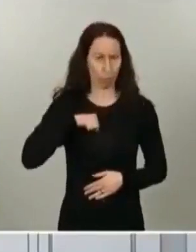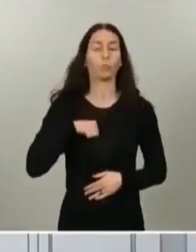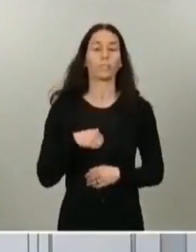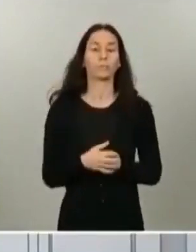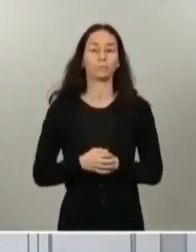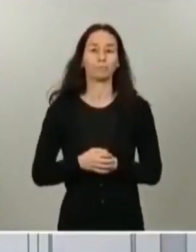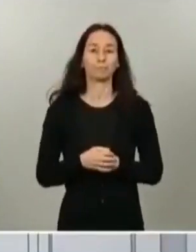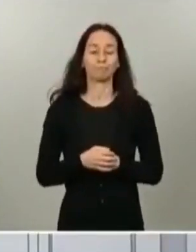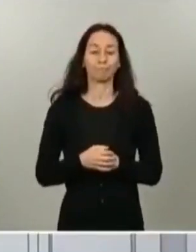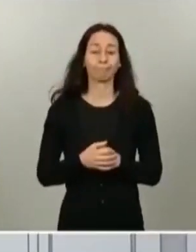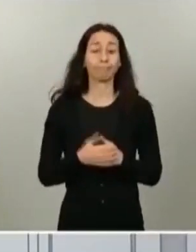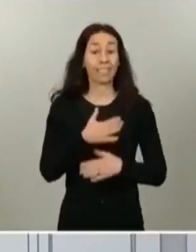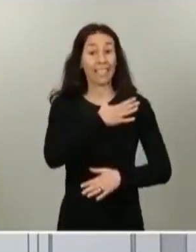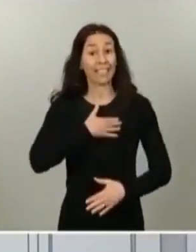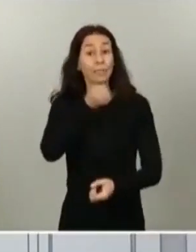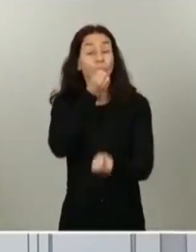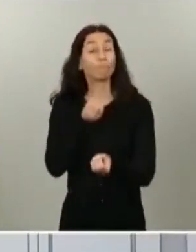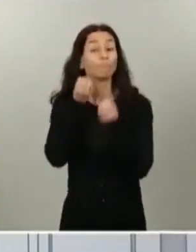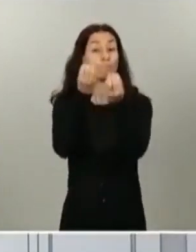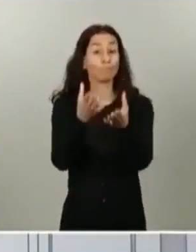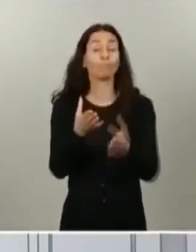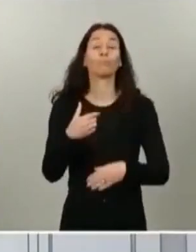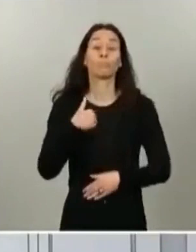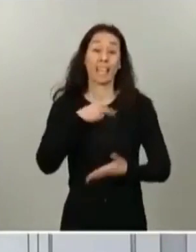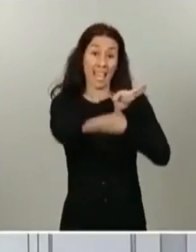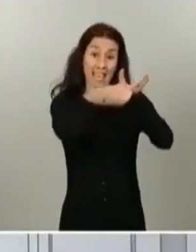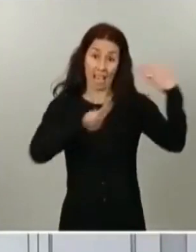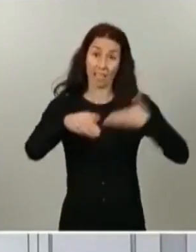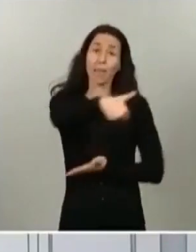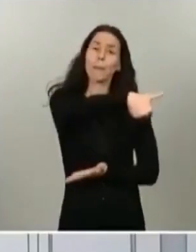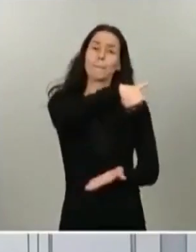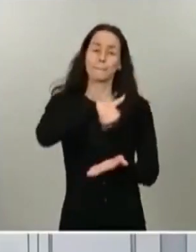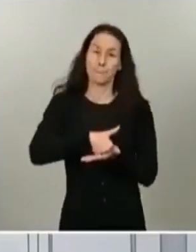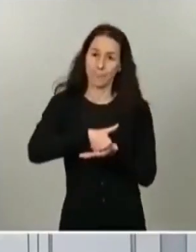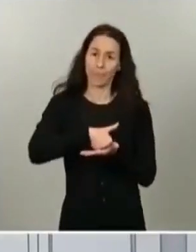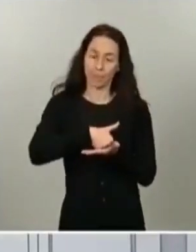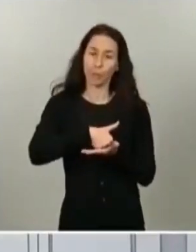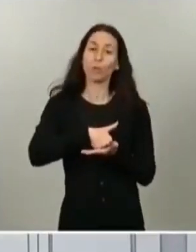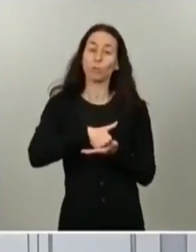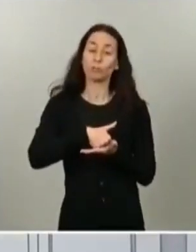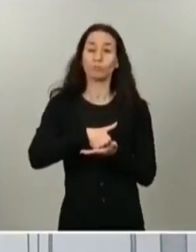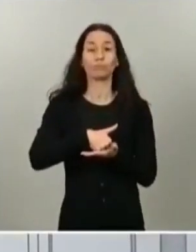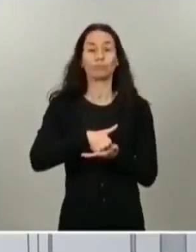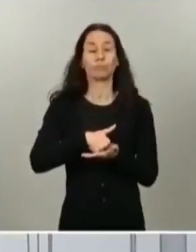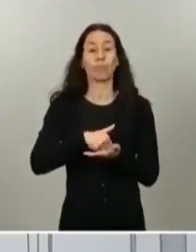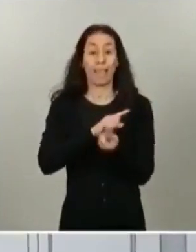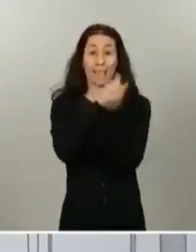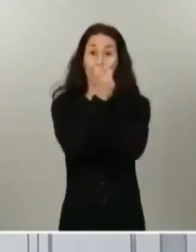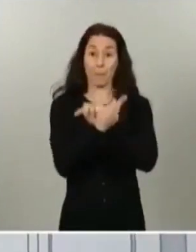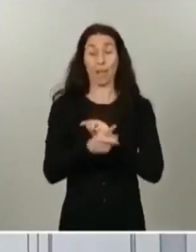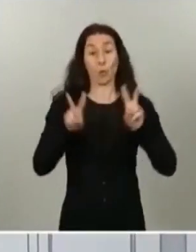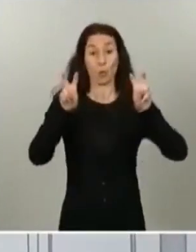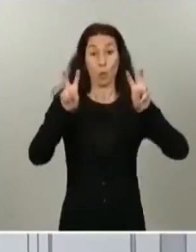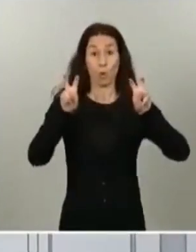Les quiero anunciar que la Comunidad Autónoma de Galicia ha solicitado el pase a la nueva normalidad y que,